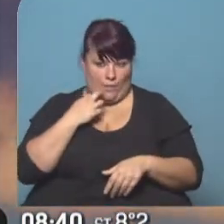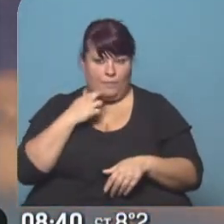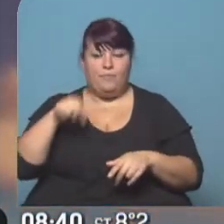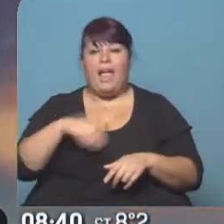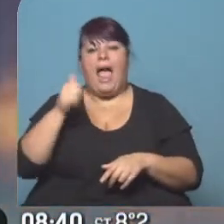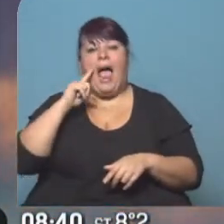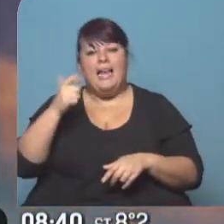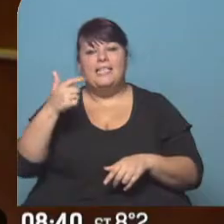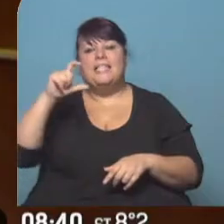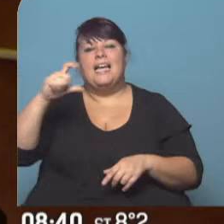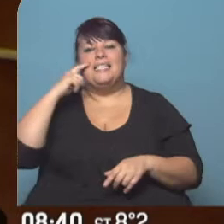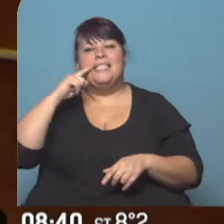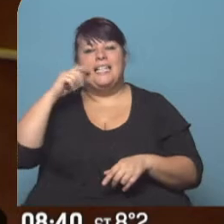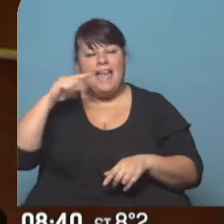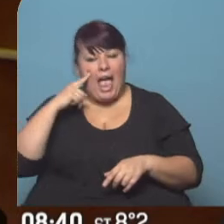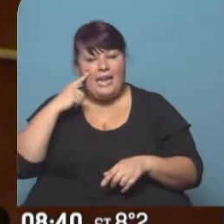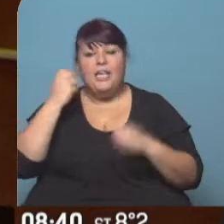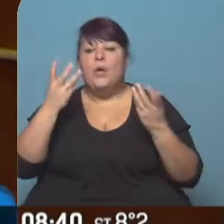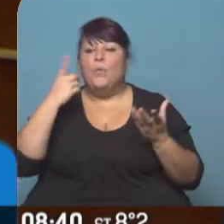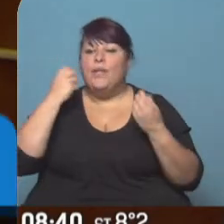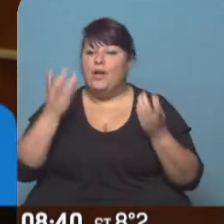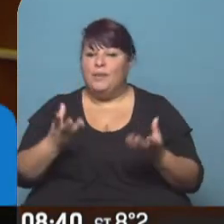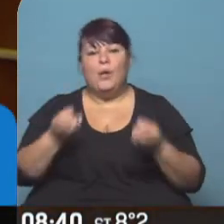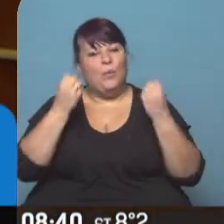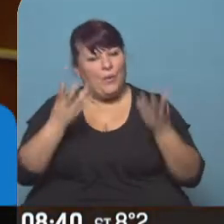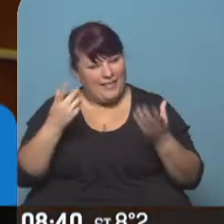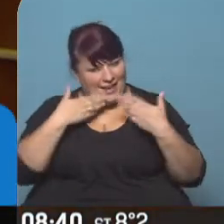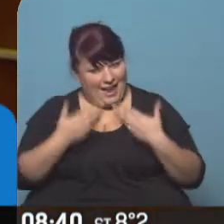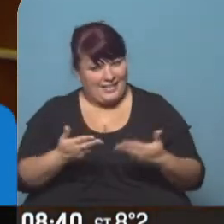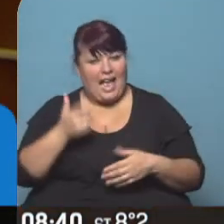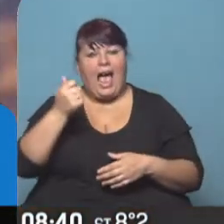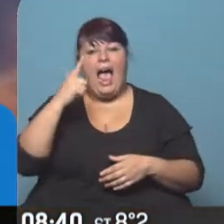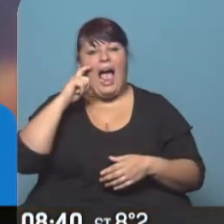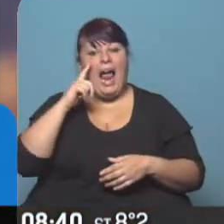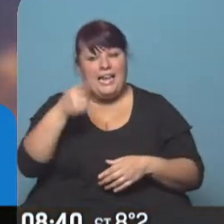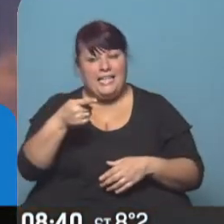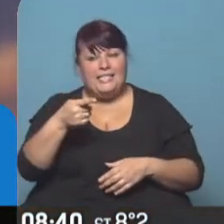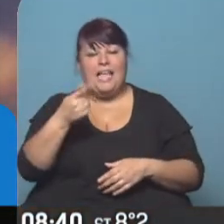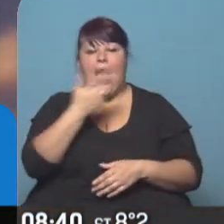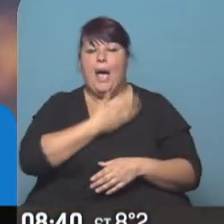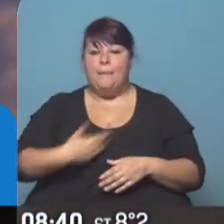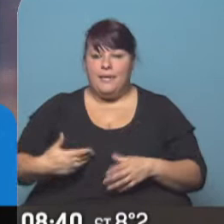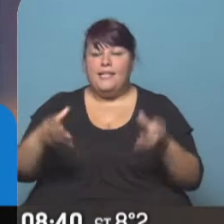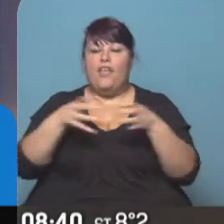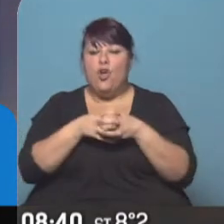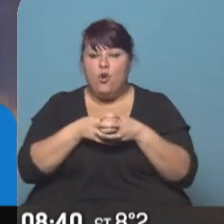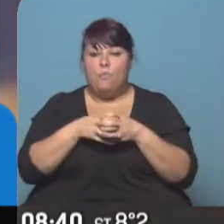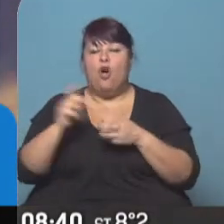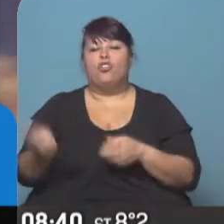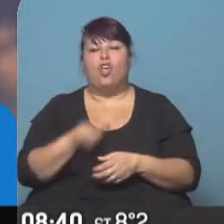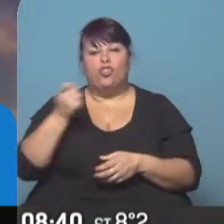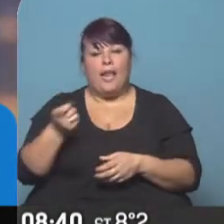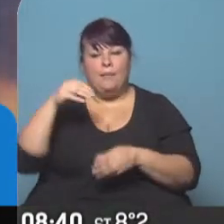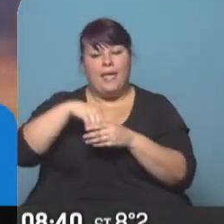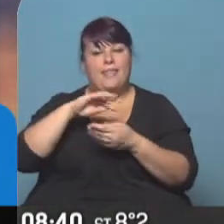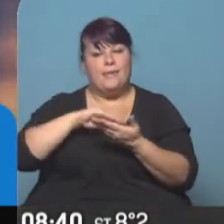Estamos junto a Alicia Siciliani. Alicia, buen día, ¿cómo le va? Buen día, muy bien, gracias. Alicia es la presidenta del bloque del socialismo en la